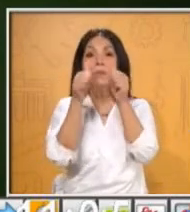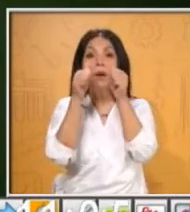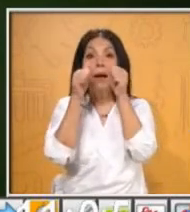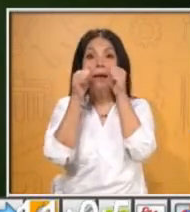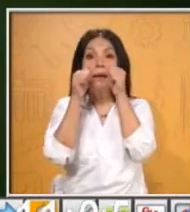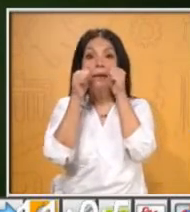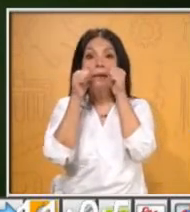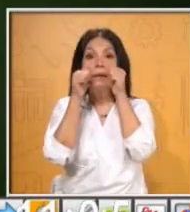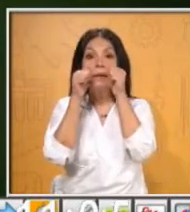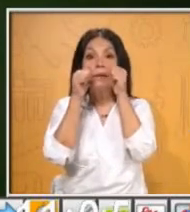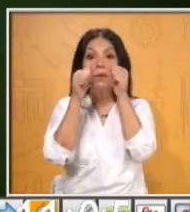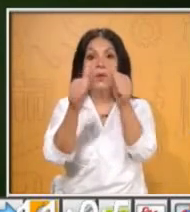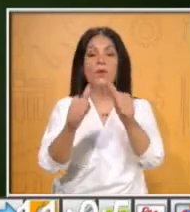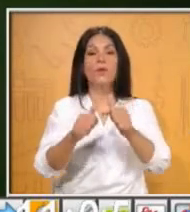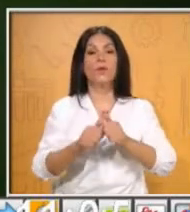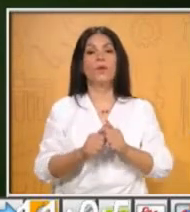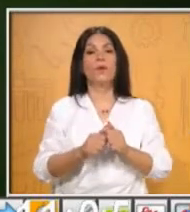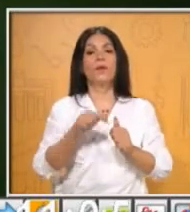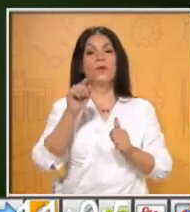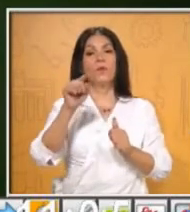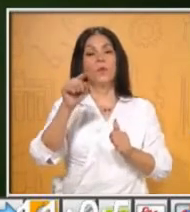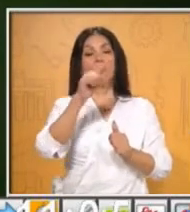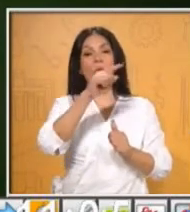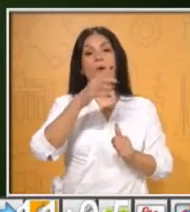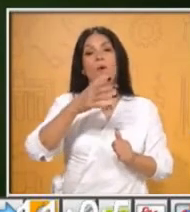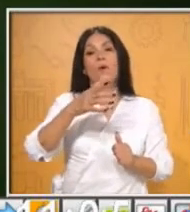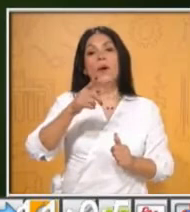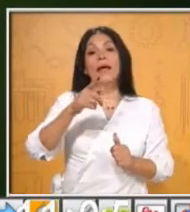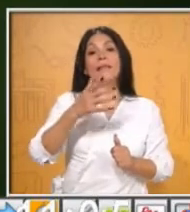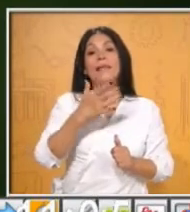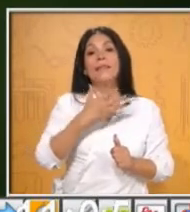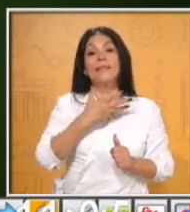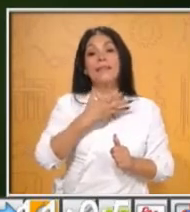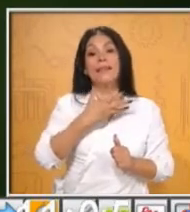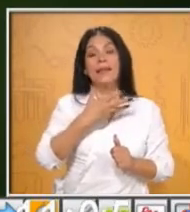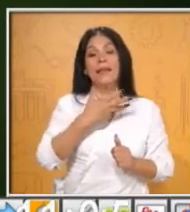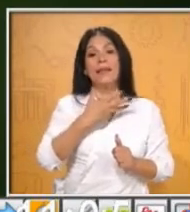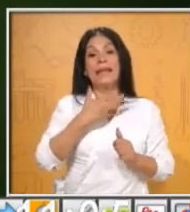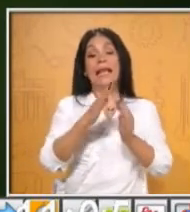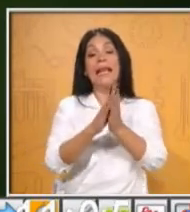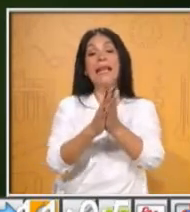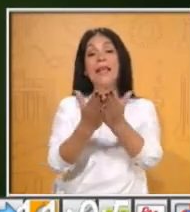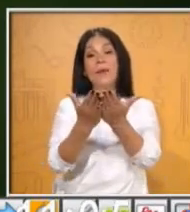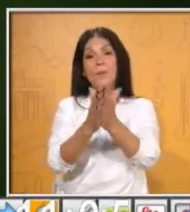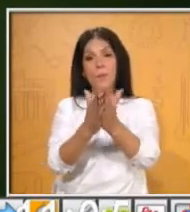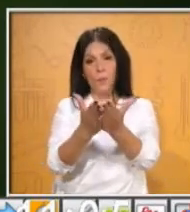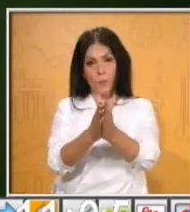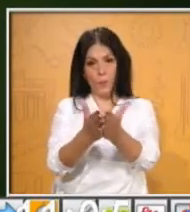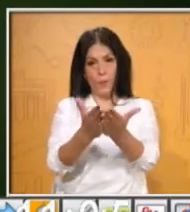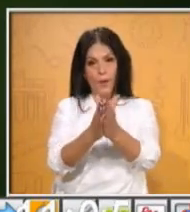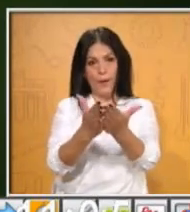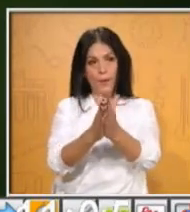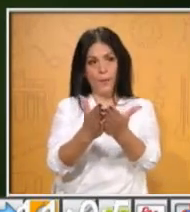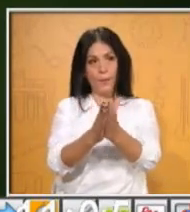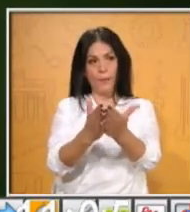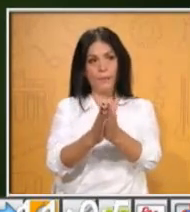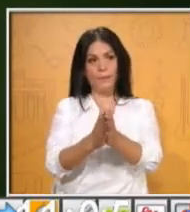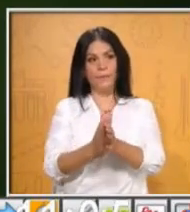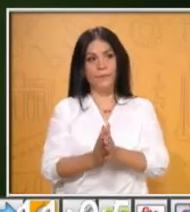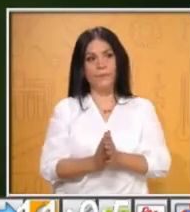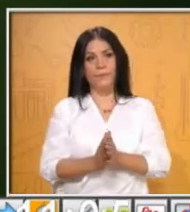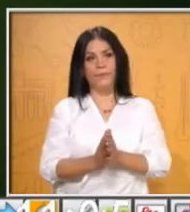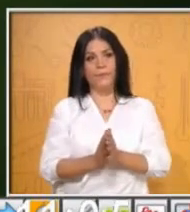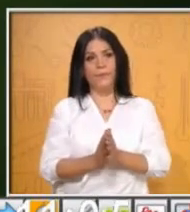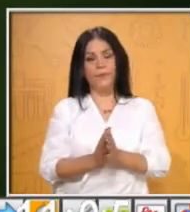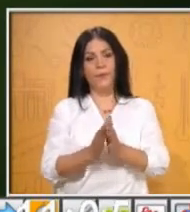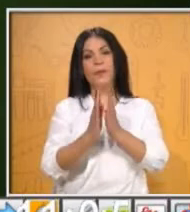atención. Esto lo vas a encontrar en el quinto bloque de tu libro. Muy bien, para eso